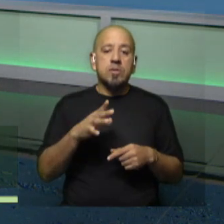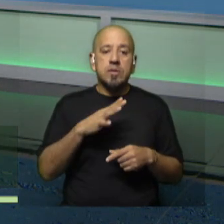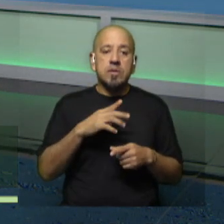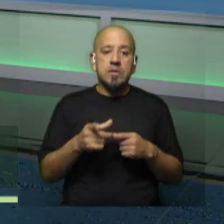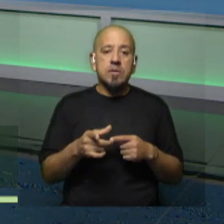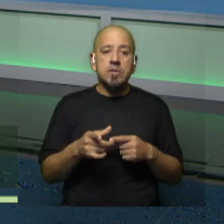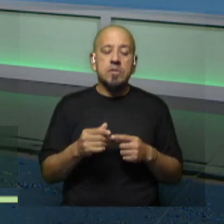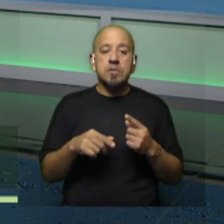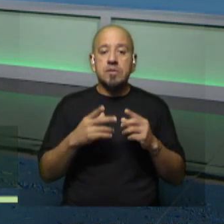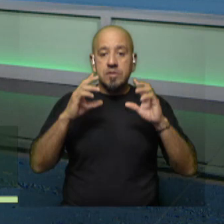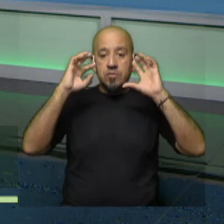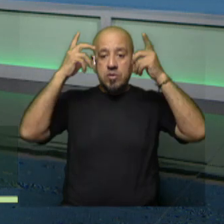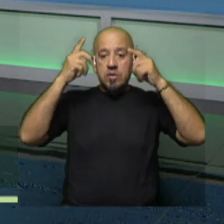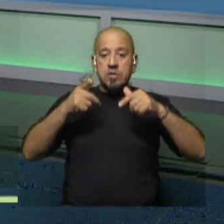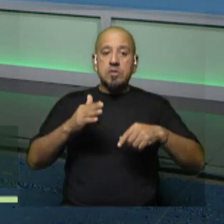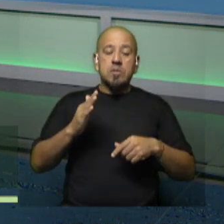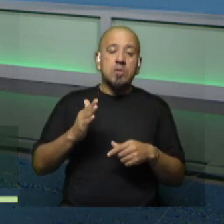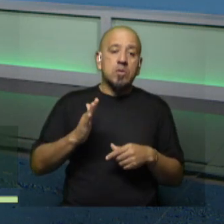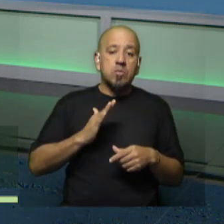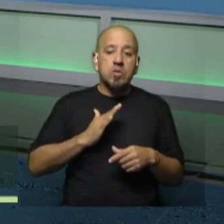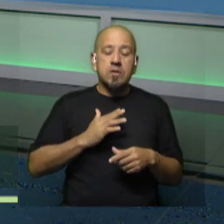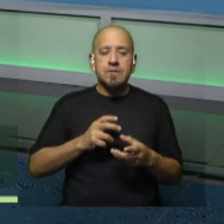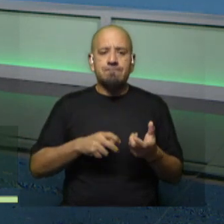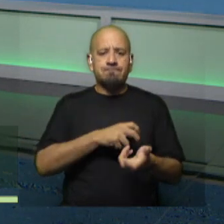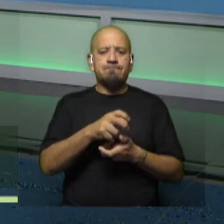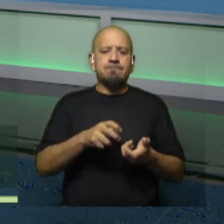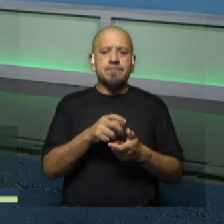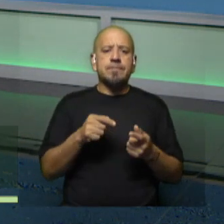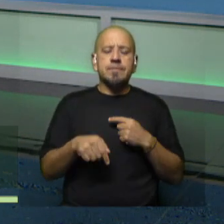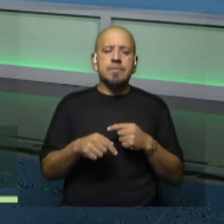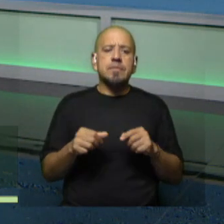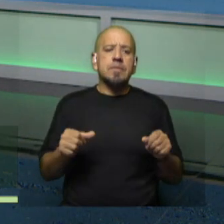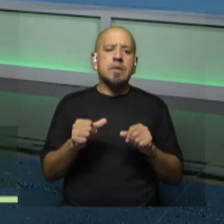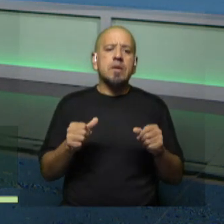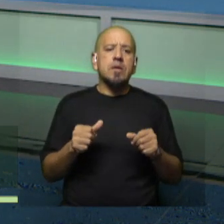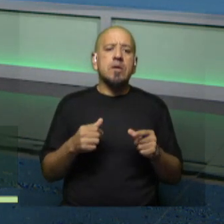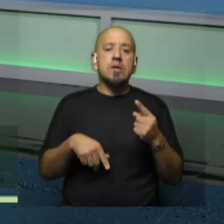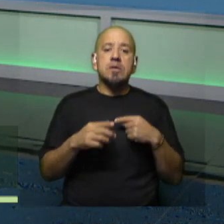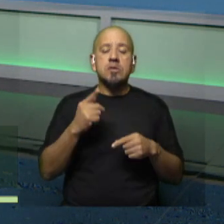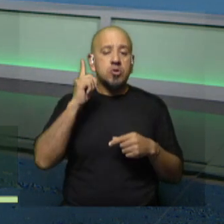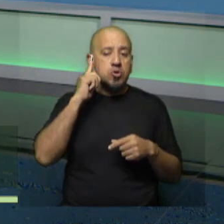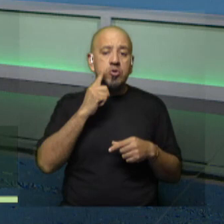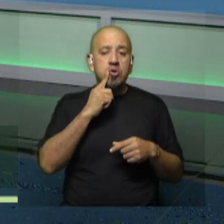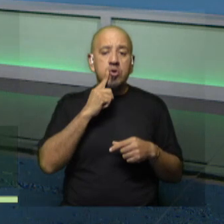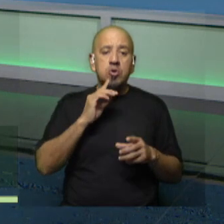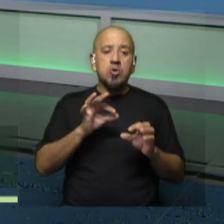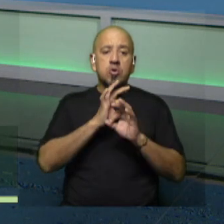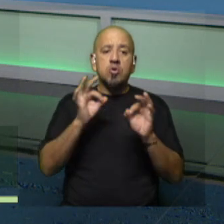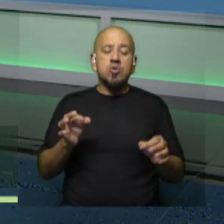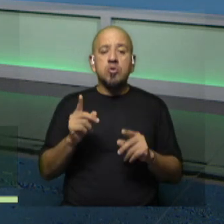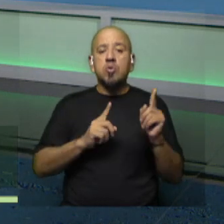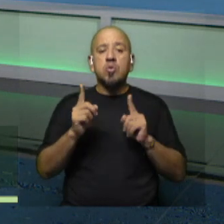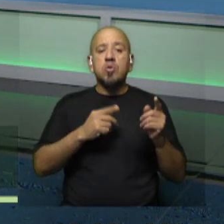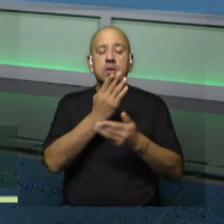que una situación de violencia para una mujer siempre es complicada, una situación de violencia para una mujer sorda o una mujer con alguna